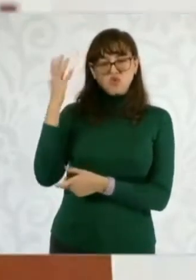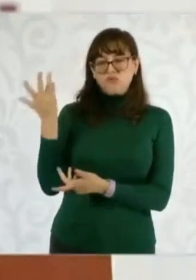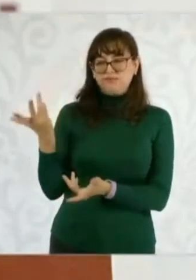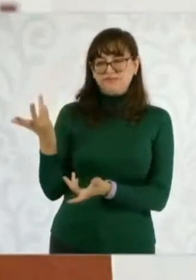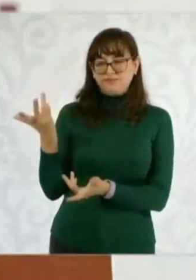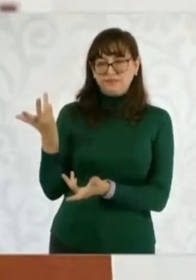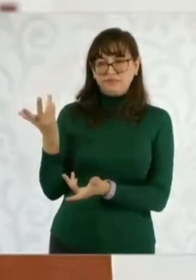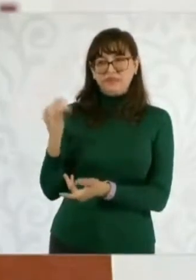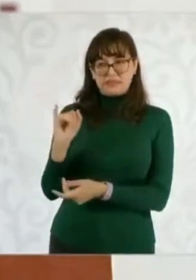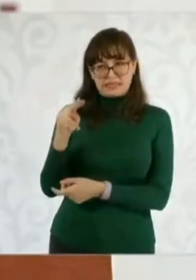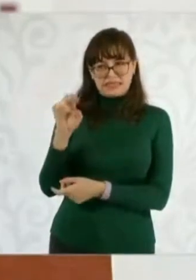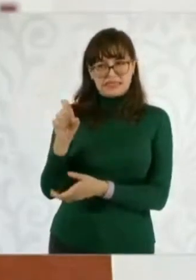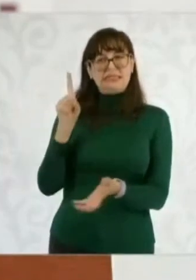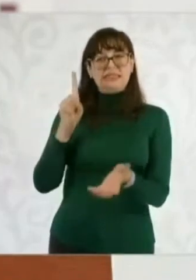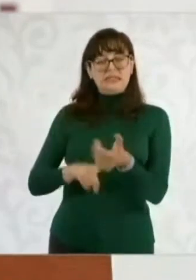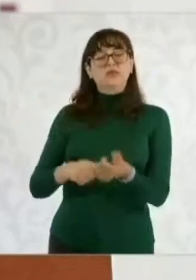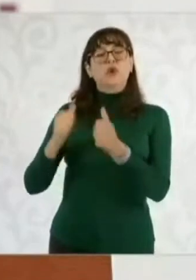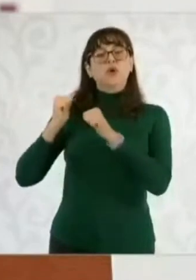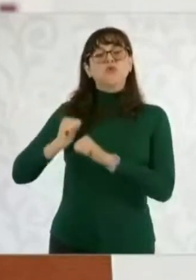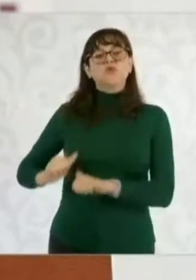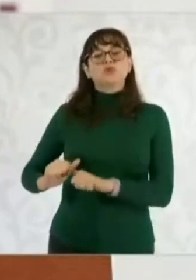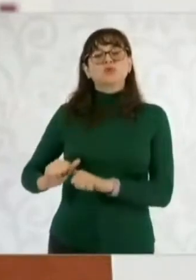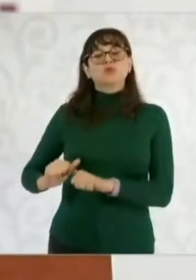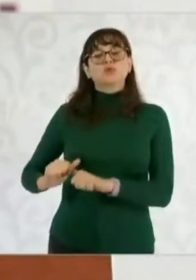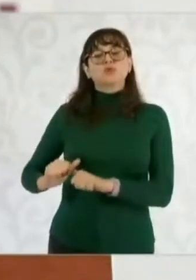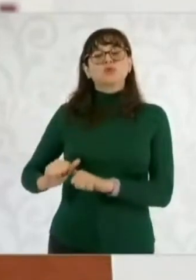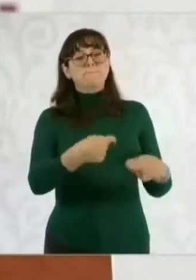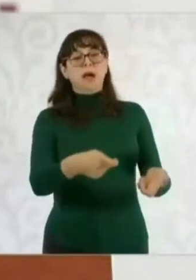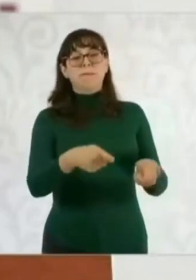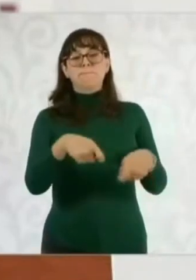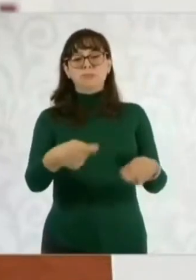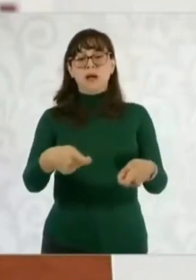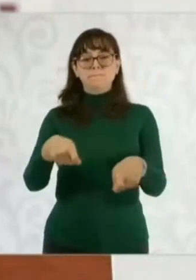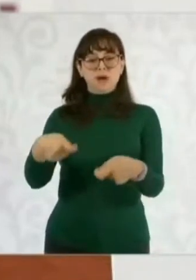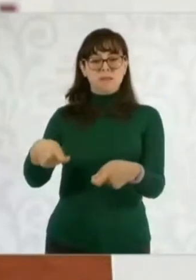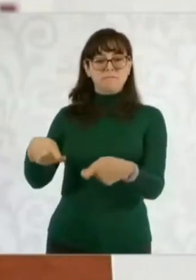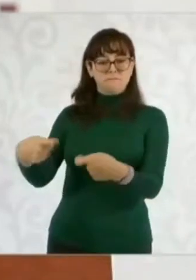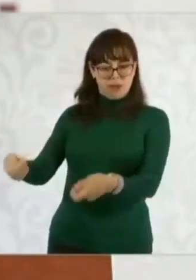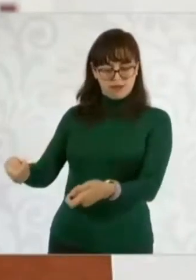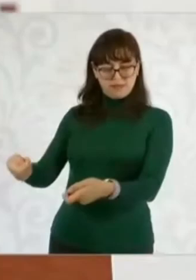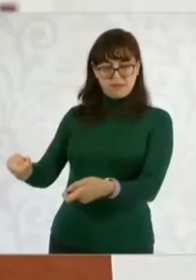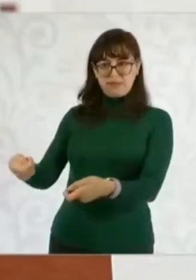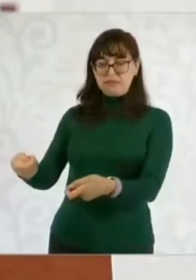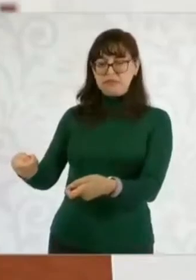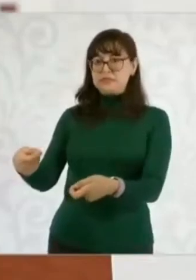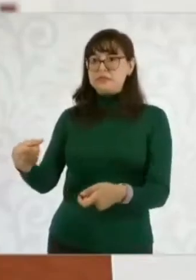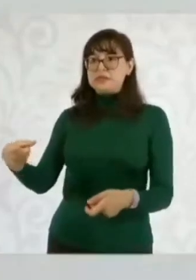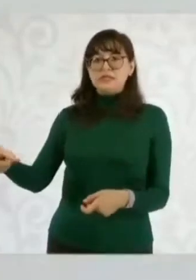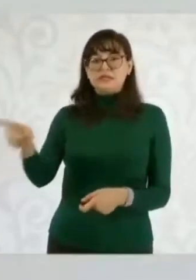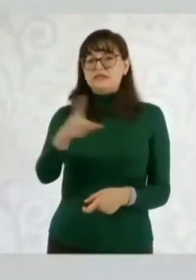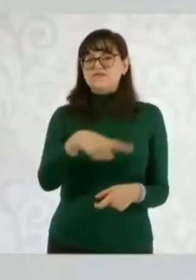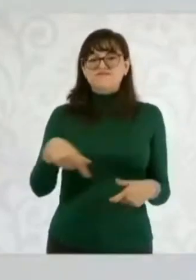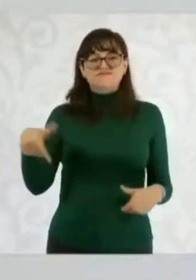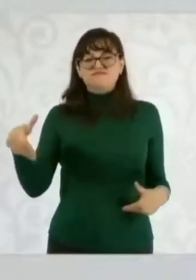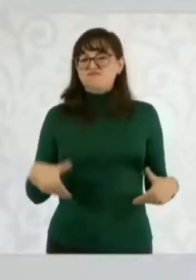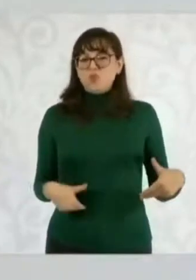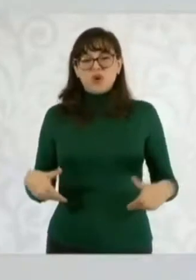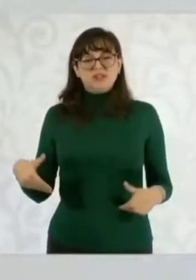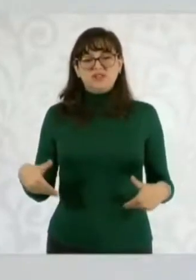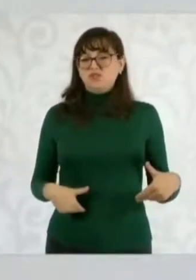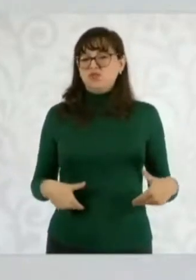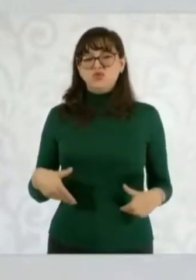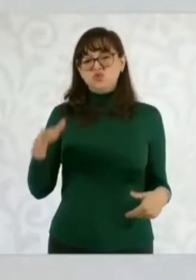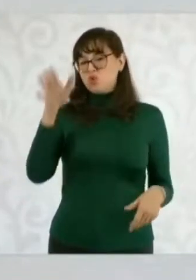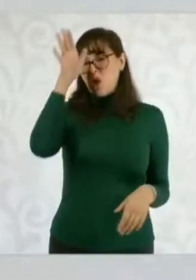Instituto Nacional Electoral que están parados porque no se